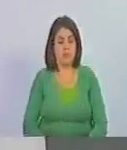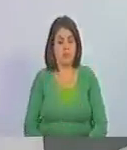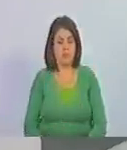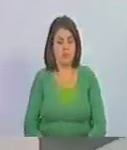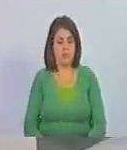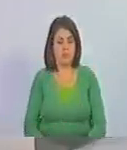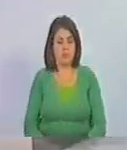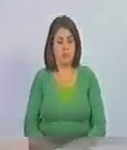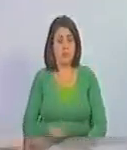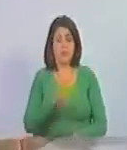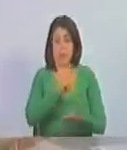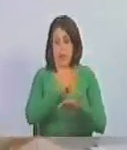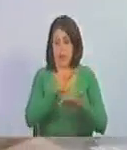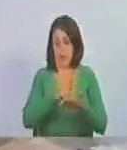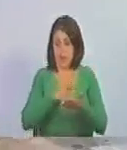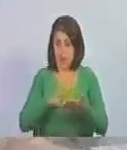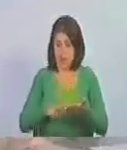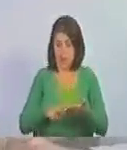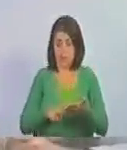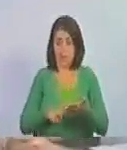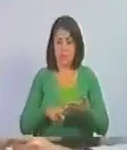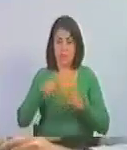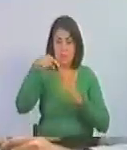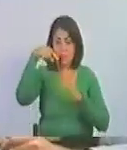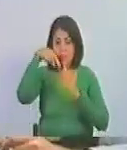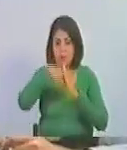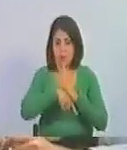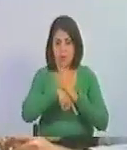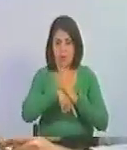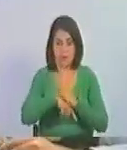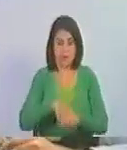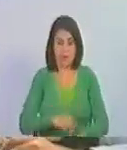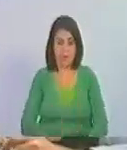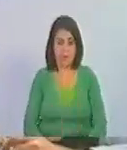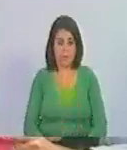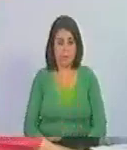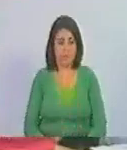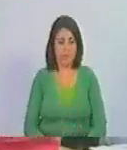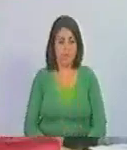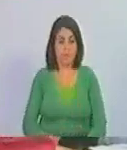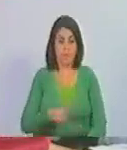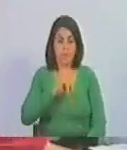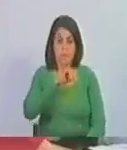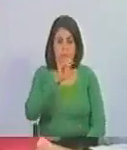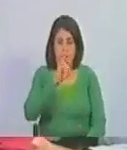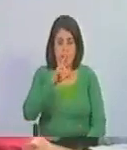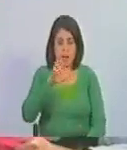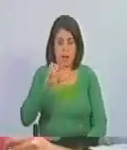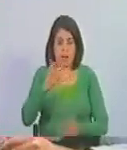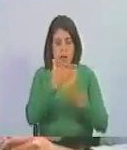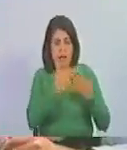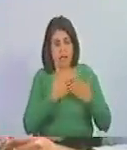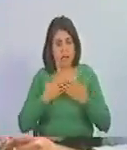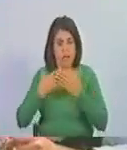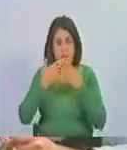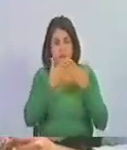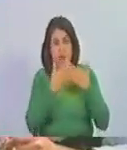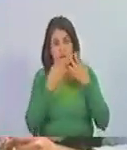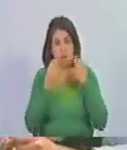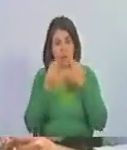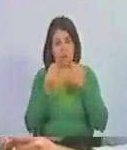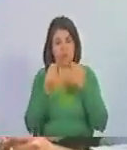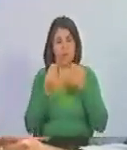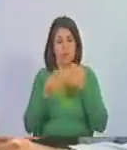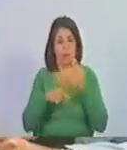Hay que leer en profundidad. Y Jorge Rodríguez era un estudio de otro. Una